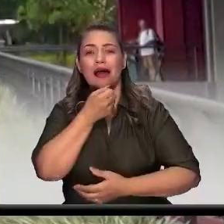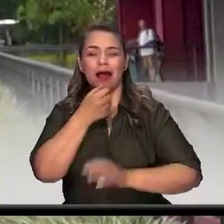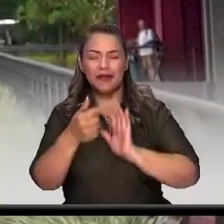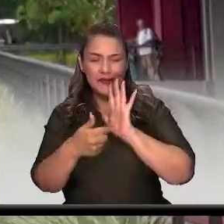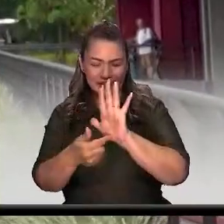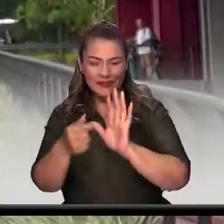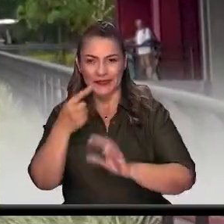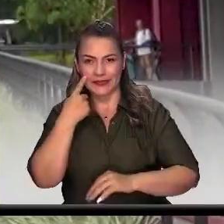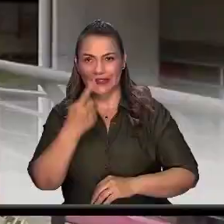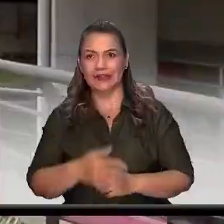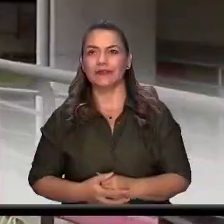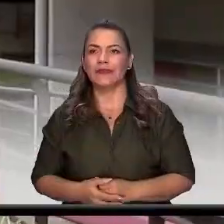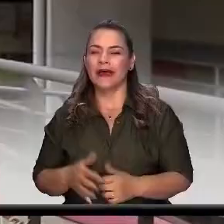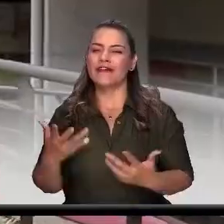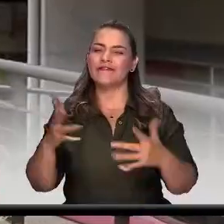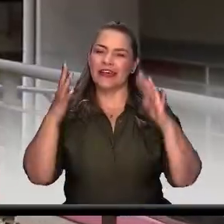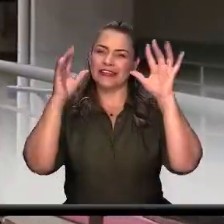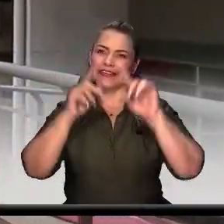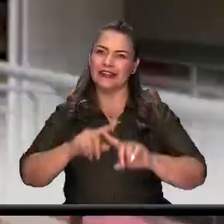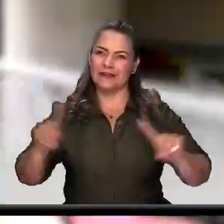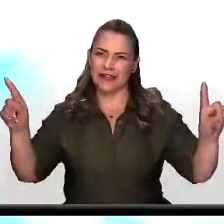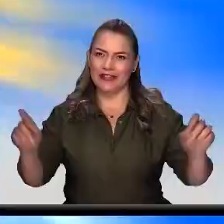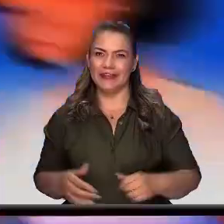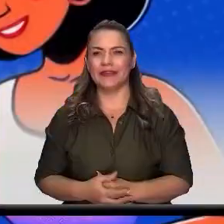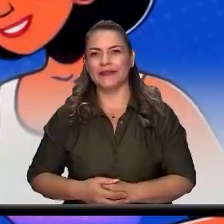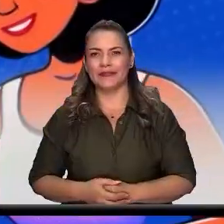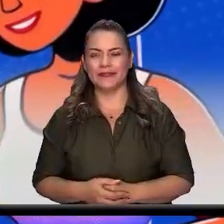Una fiesta distinta, las fiestas de Itagüí.